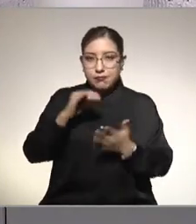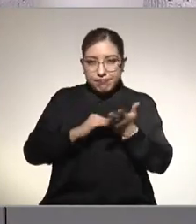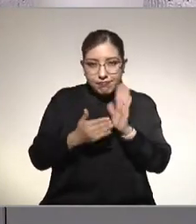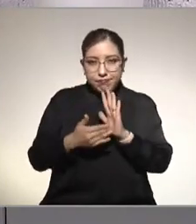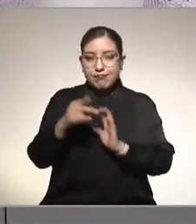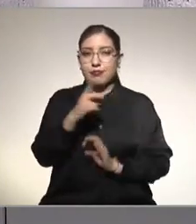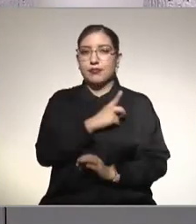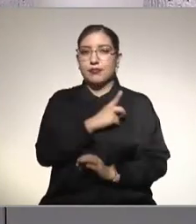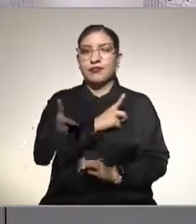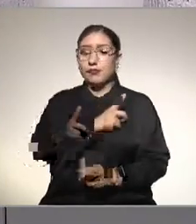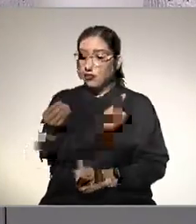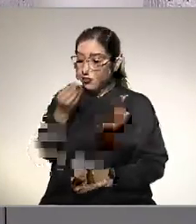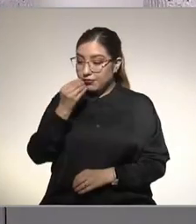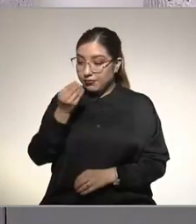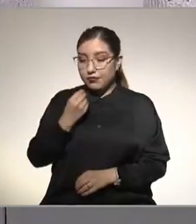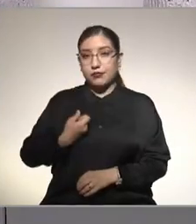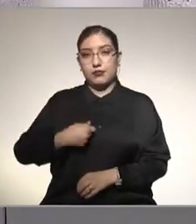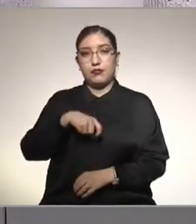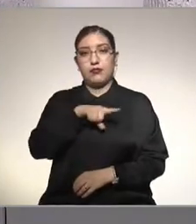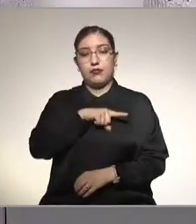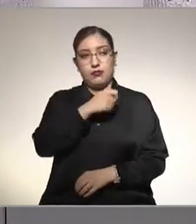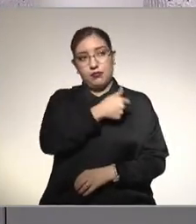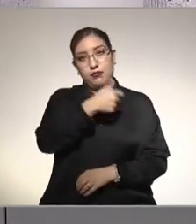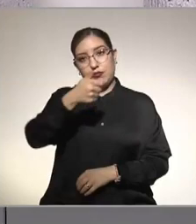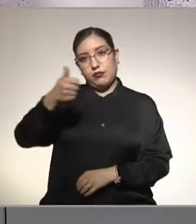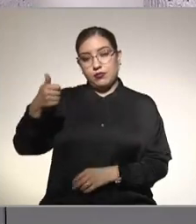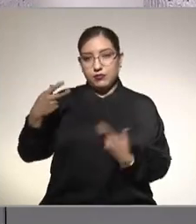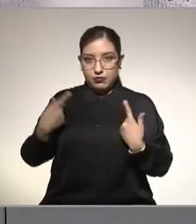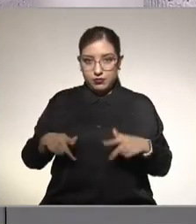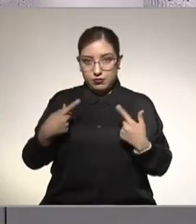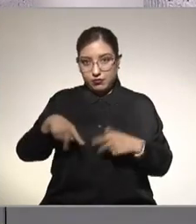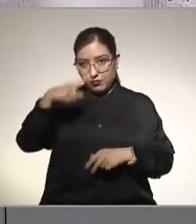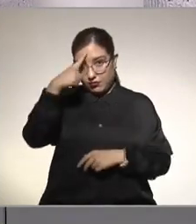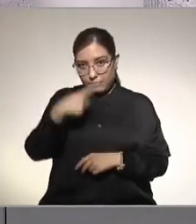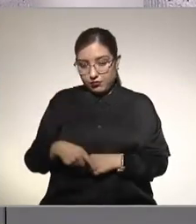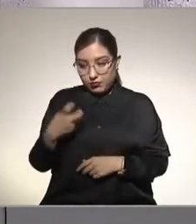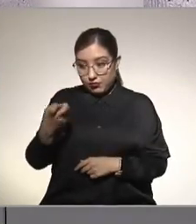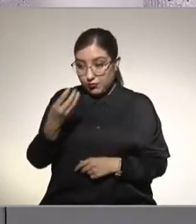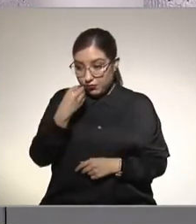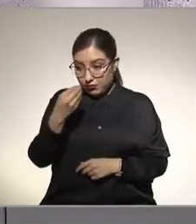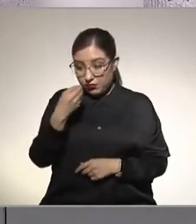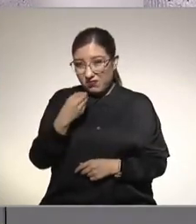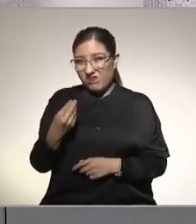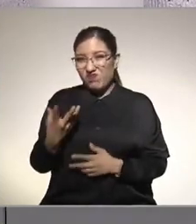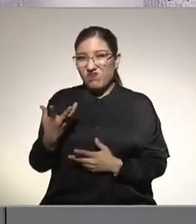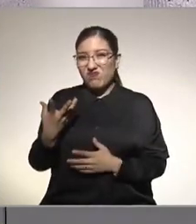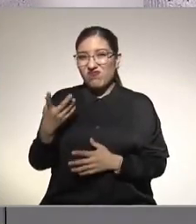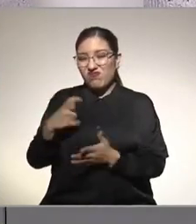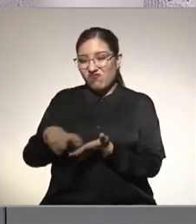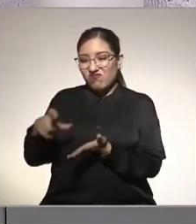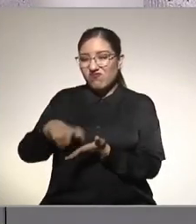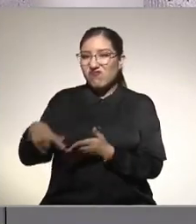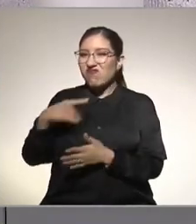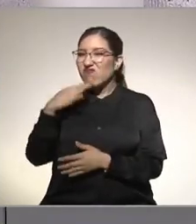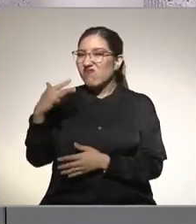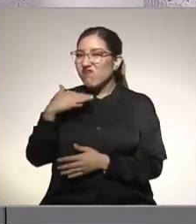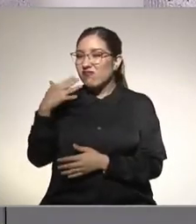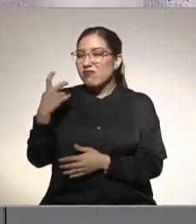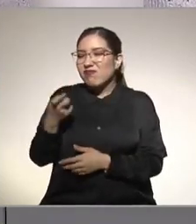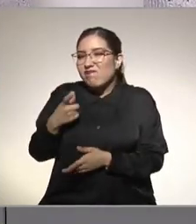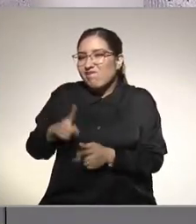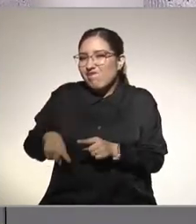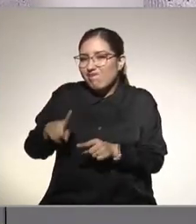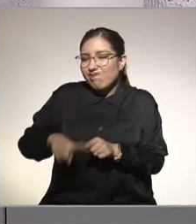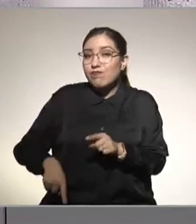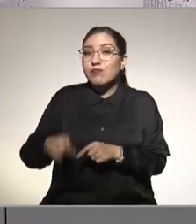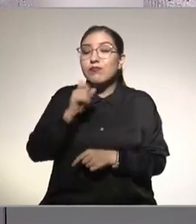diseñar una dieta de cada persona para poder minimizar el consumo de alimentos ultraprocesados y por otro lado también tenemos metas